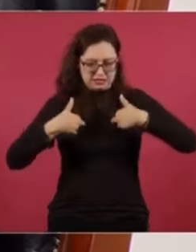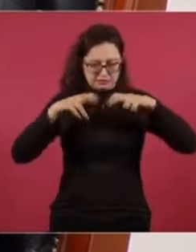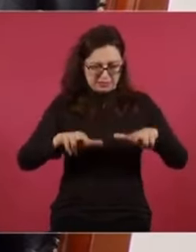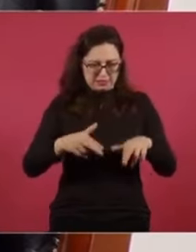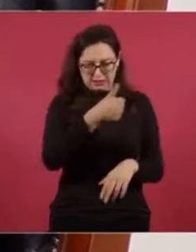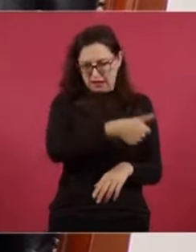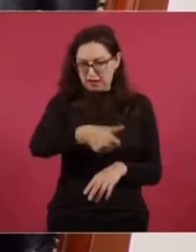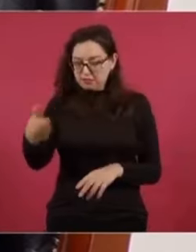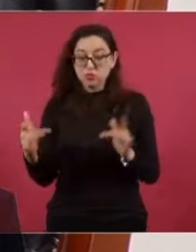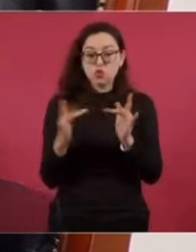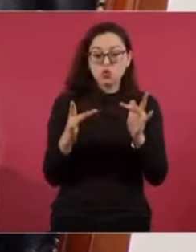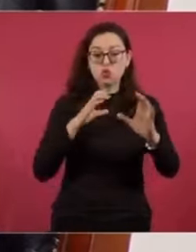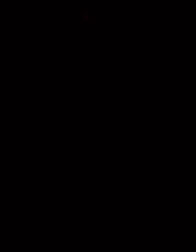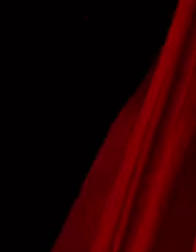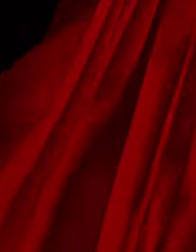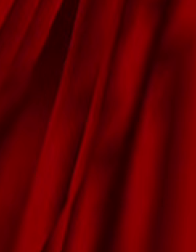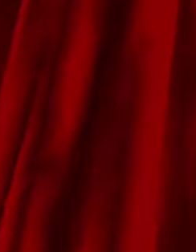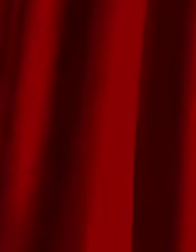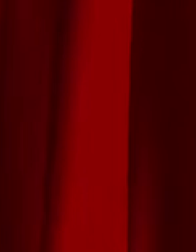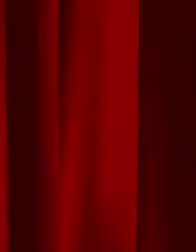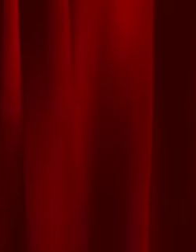mantenga comunicación permanente.